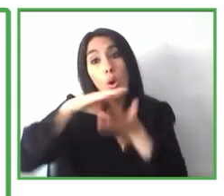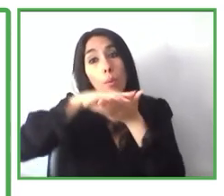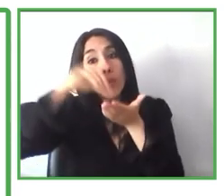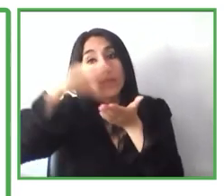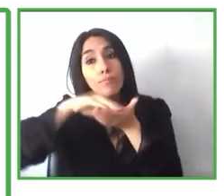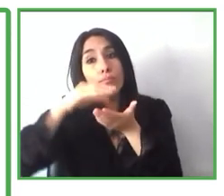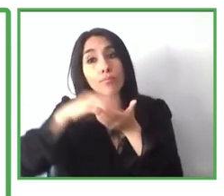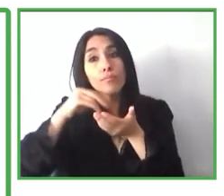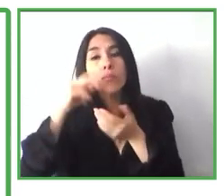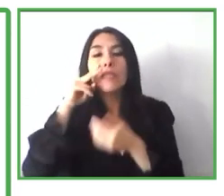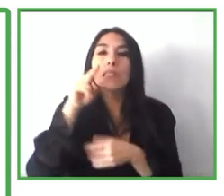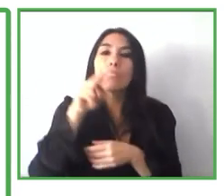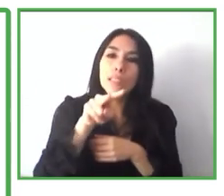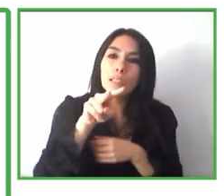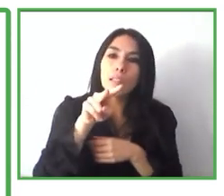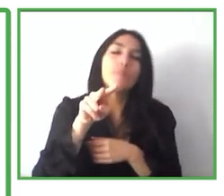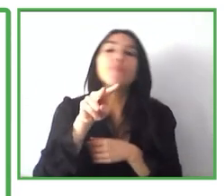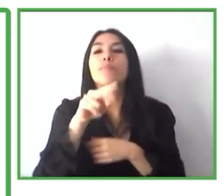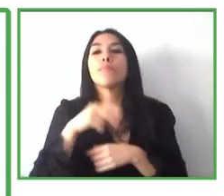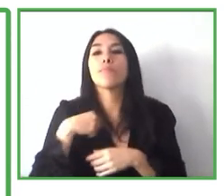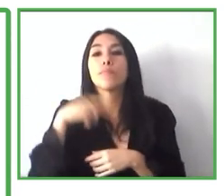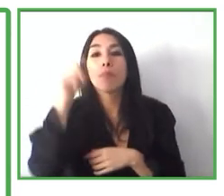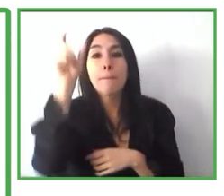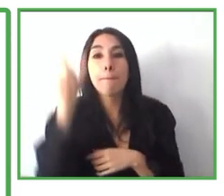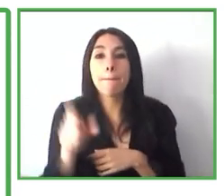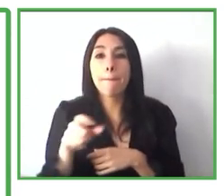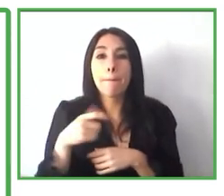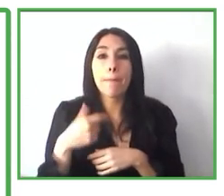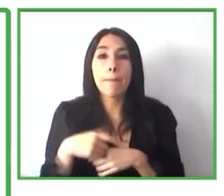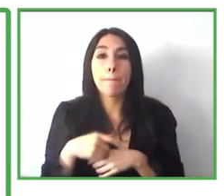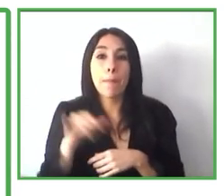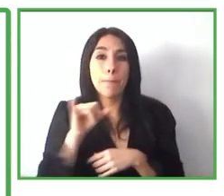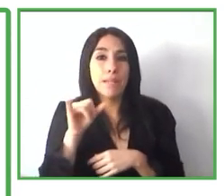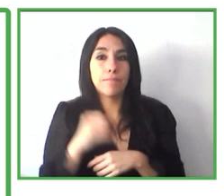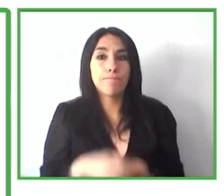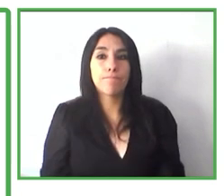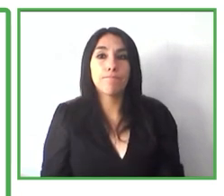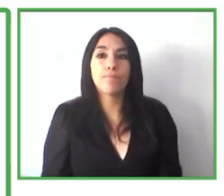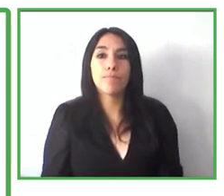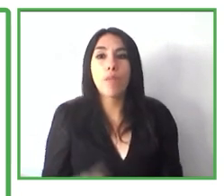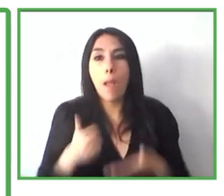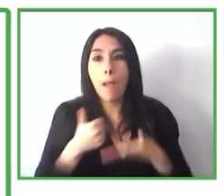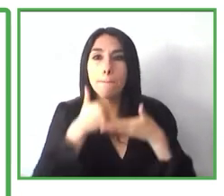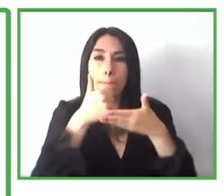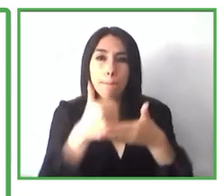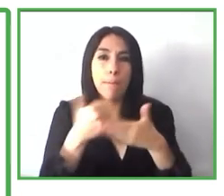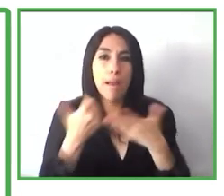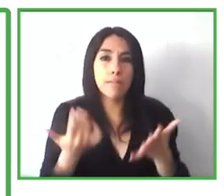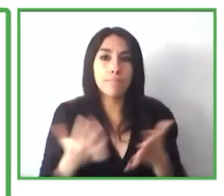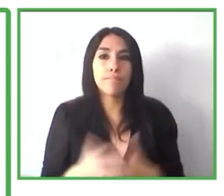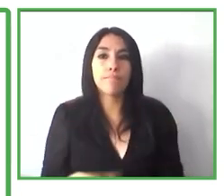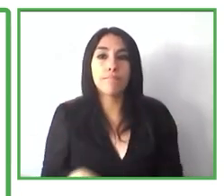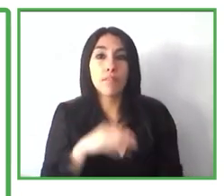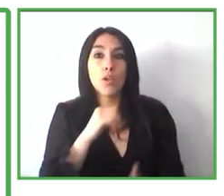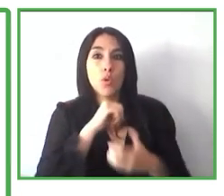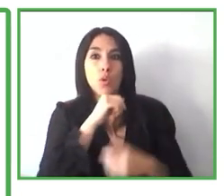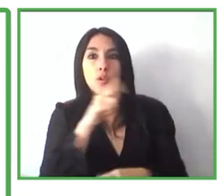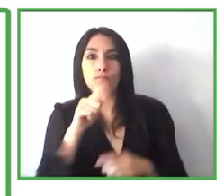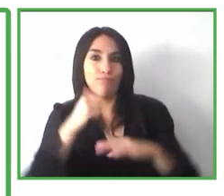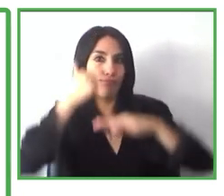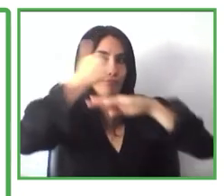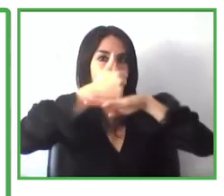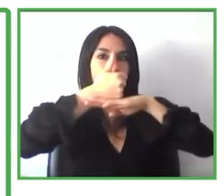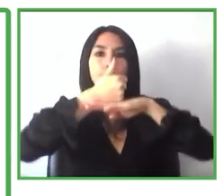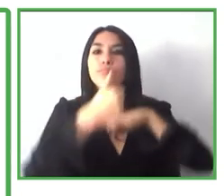También podemos ayudar a los empresarios aconsejándolos cuáles son los beneficios del empleador. En Finlandia tenemos un